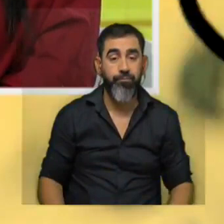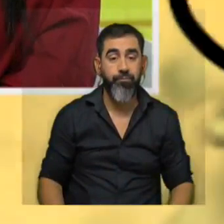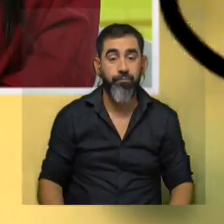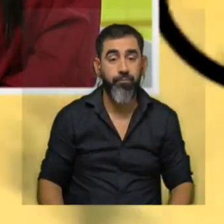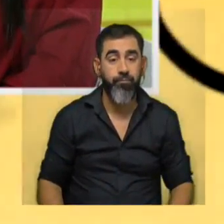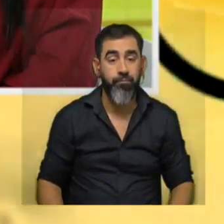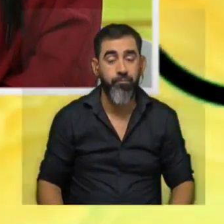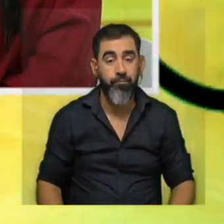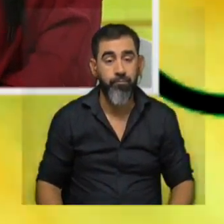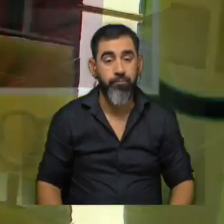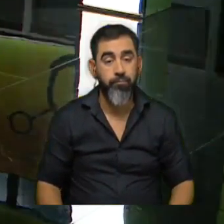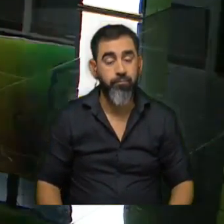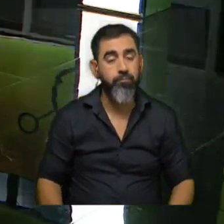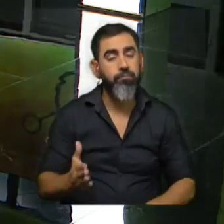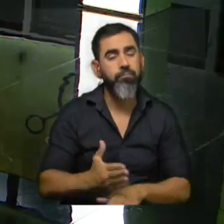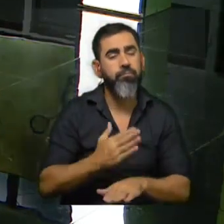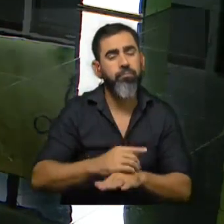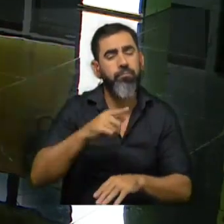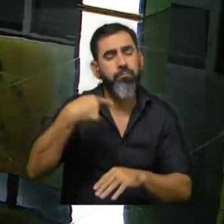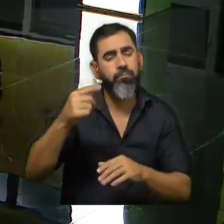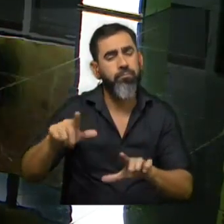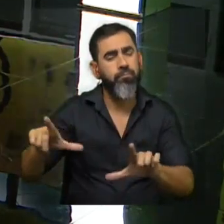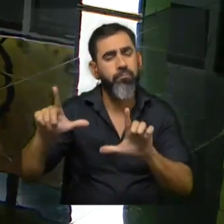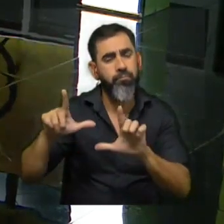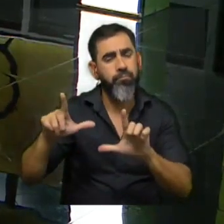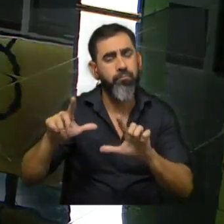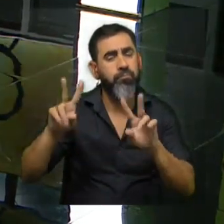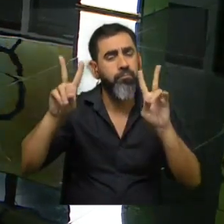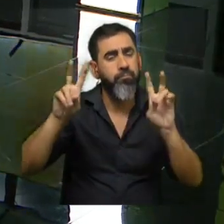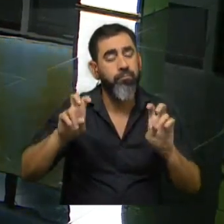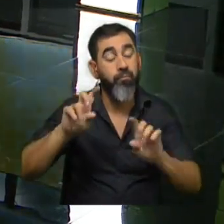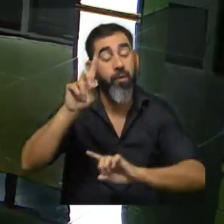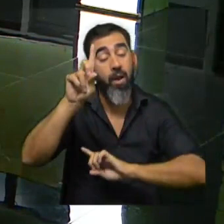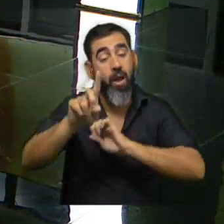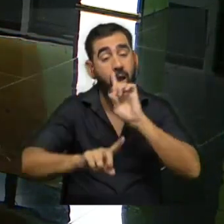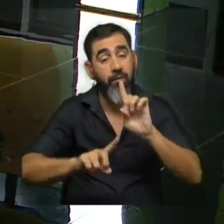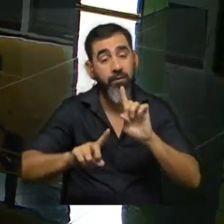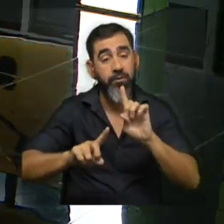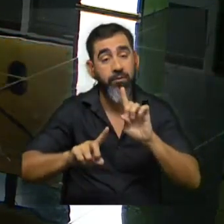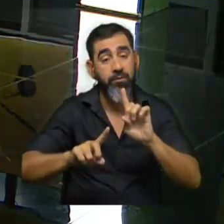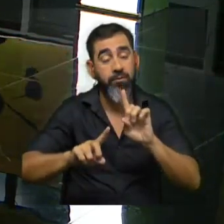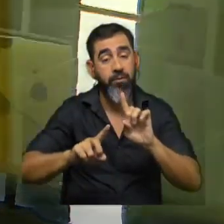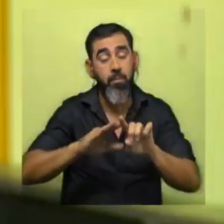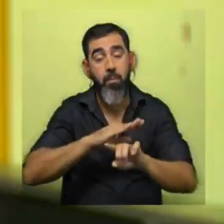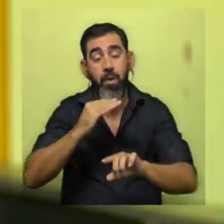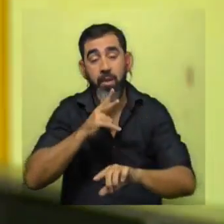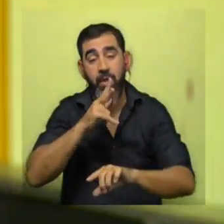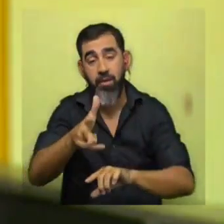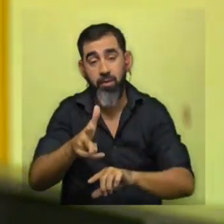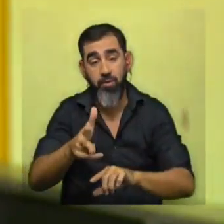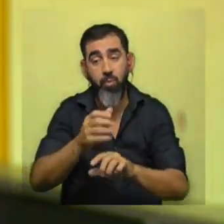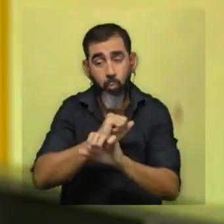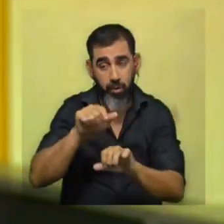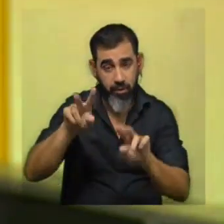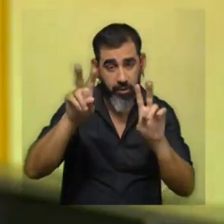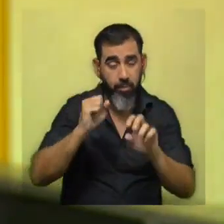antes de pasar a la placa que sigue hay un tema que sobrevuela y bueno muchas veces se sacrifican a las crías y demás puede haber algo de esto